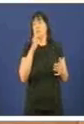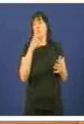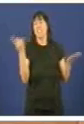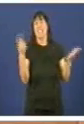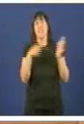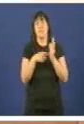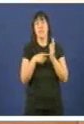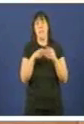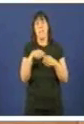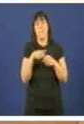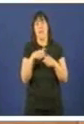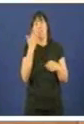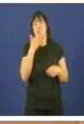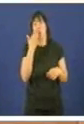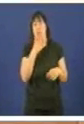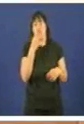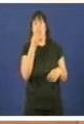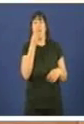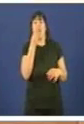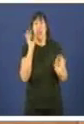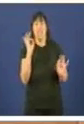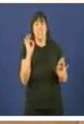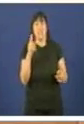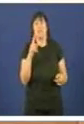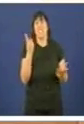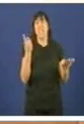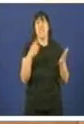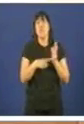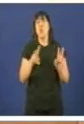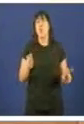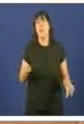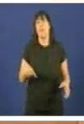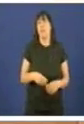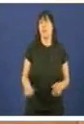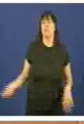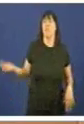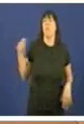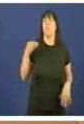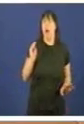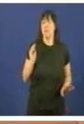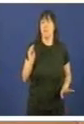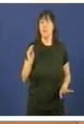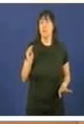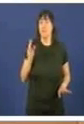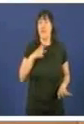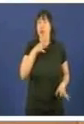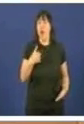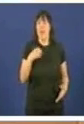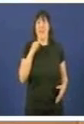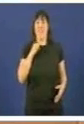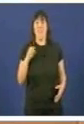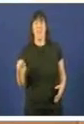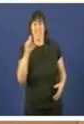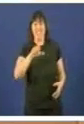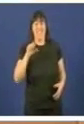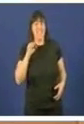plazas de comedores escolares. 6.000 novas prazas. Oxe, señoría, temos o doble de dependentes cobrando